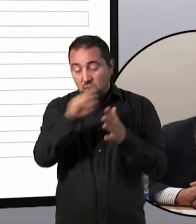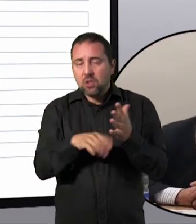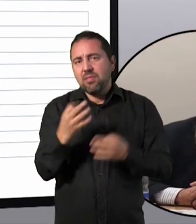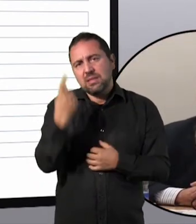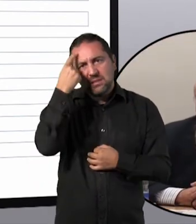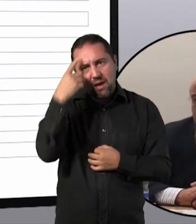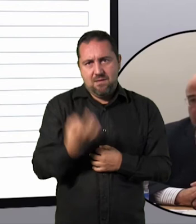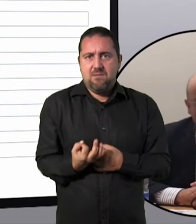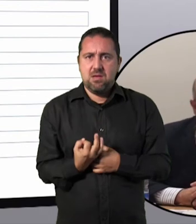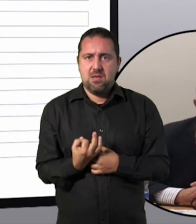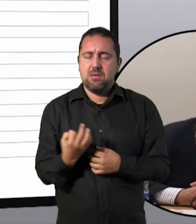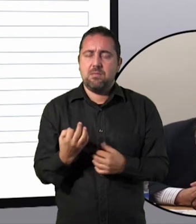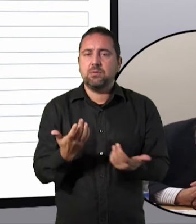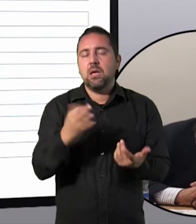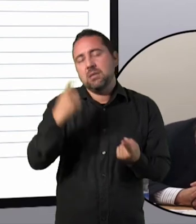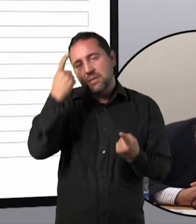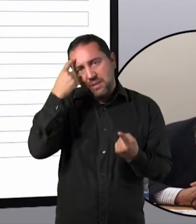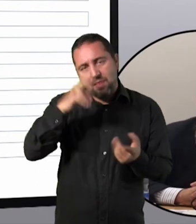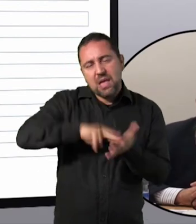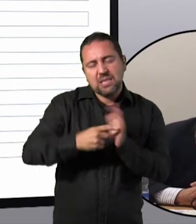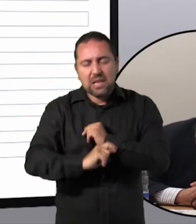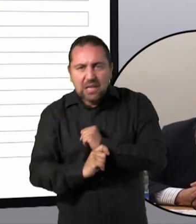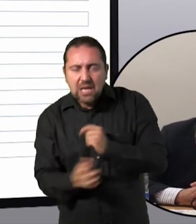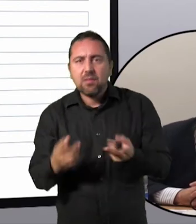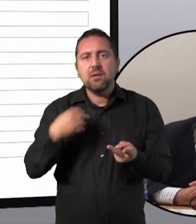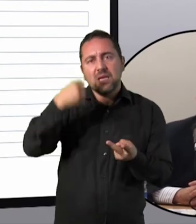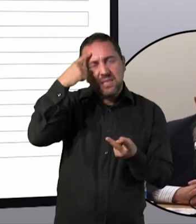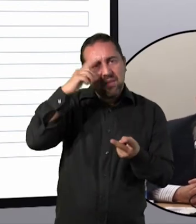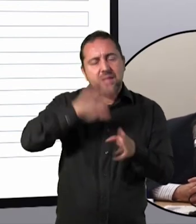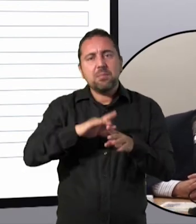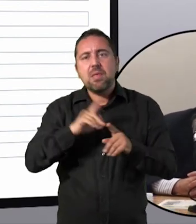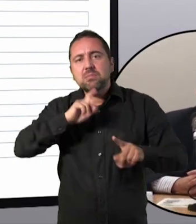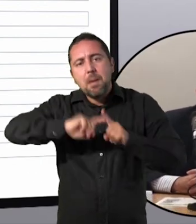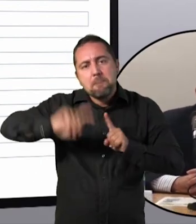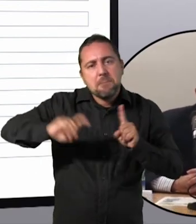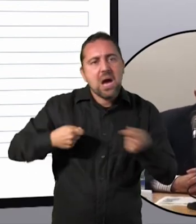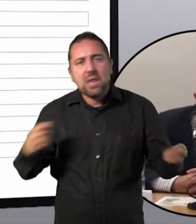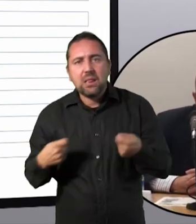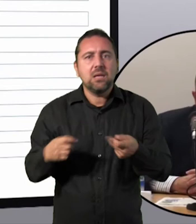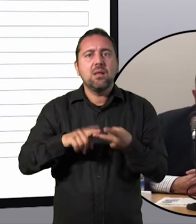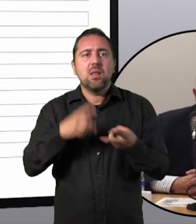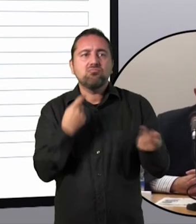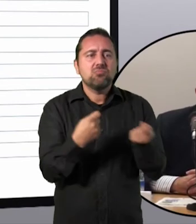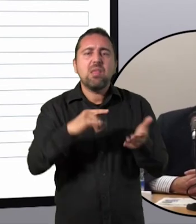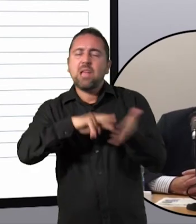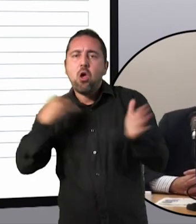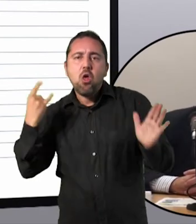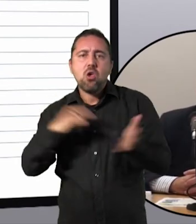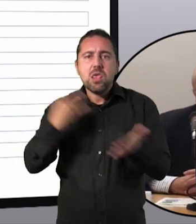hay que saber de estrategia, hay que saber de marketing, hay que saber de operaciones, hay que saber de tecnología, de recursos.